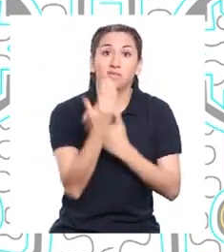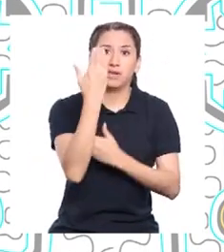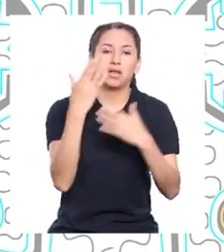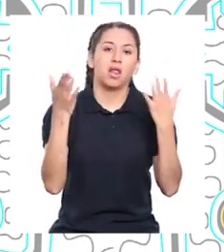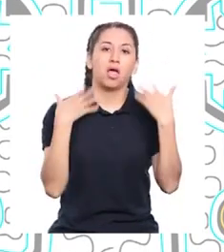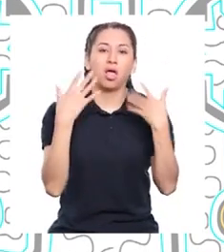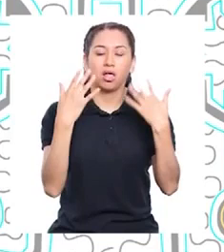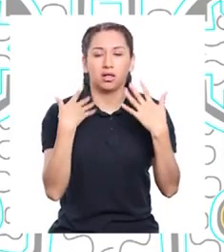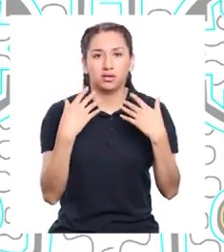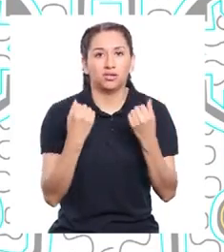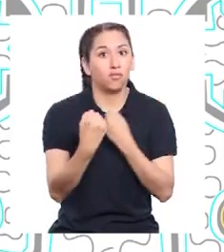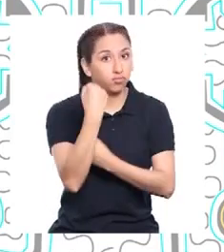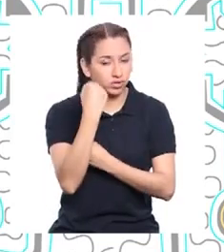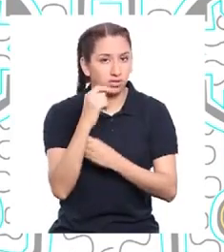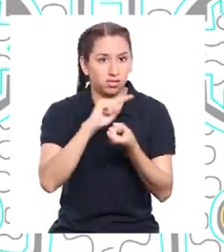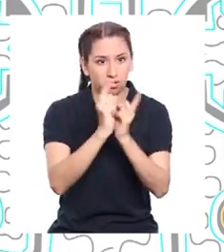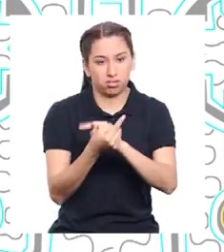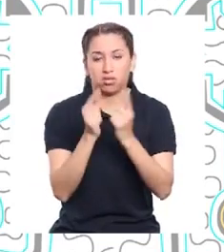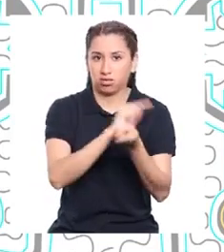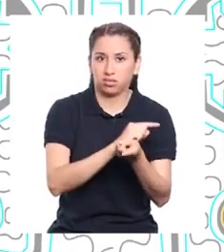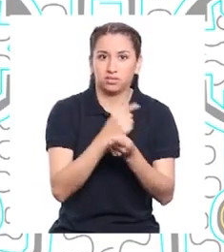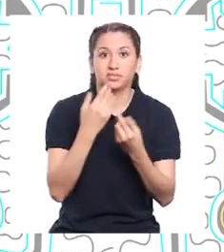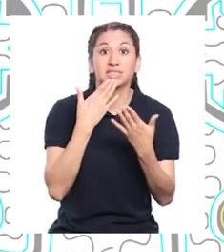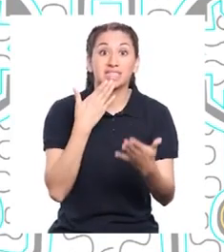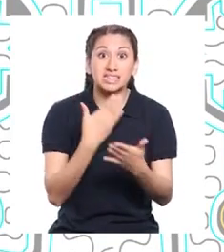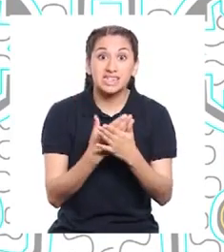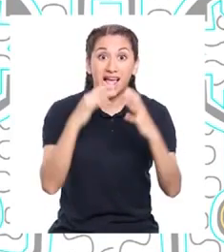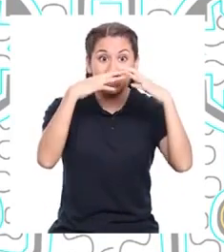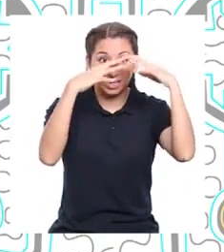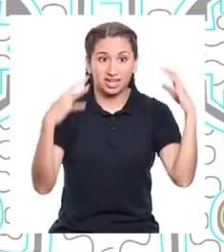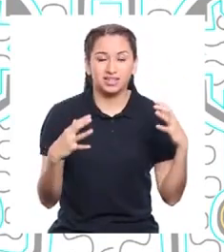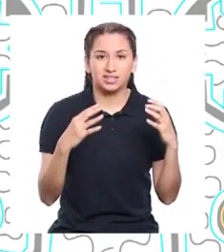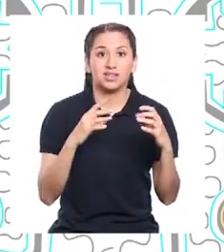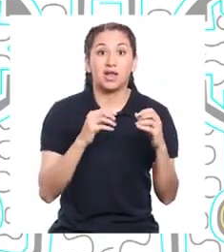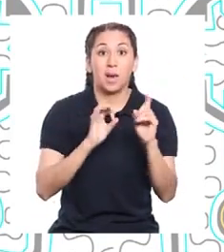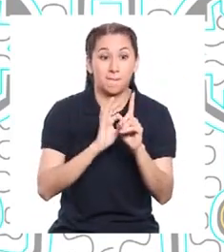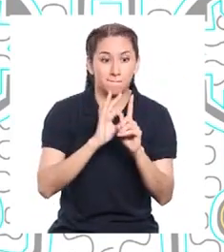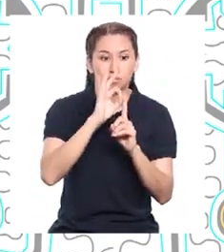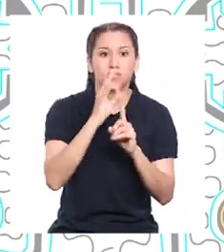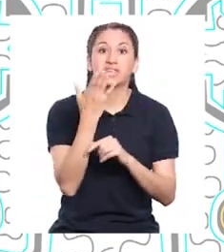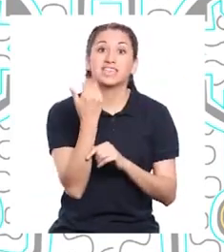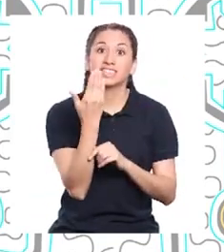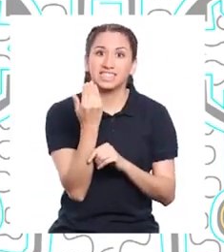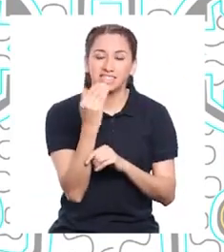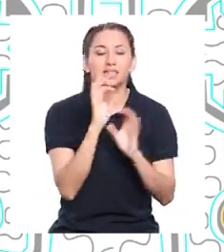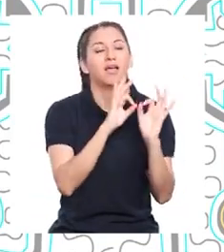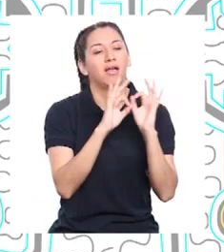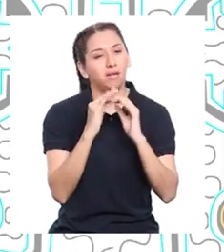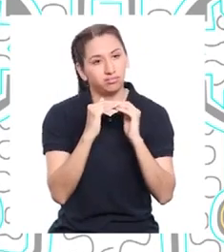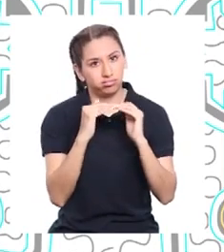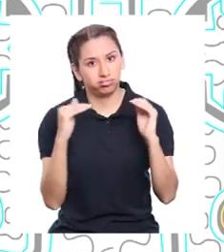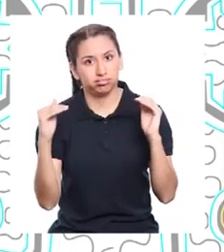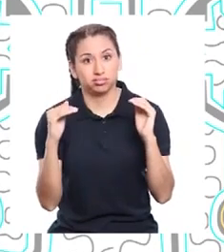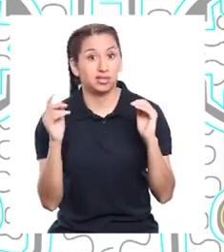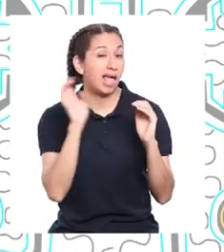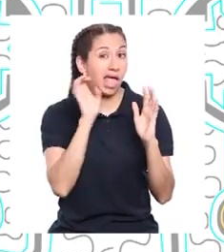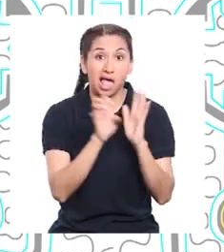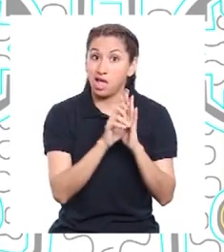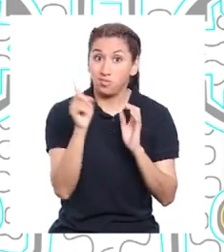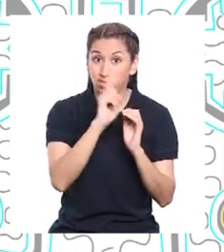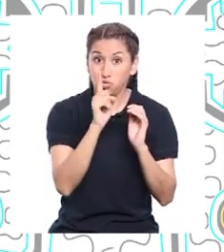temperatura promedio del planeta es de 15 centígrados. Si no fuera así, la